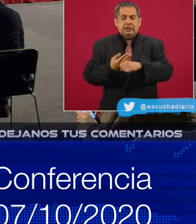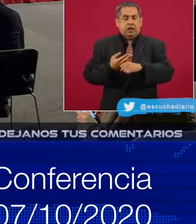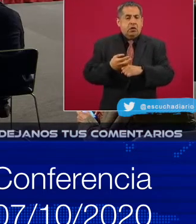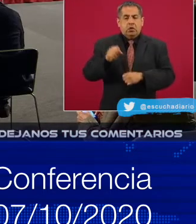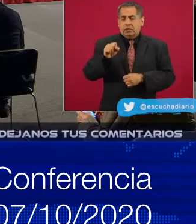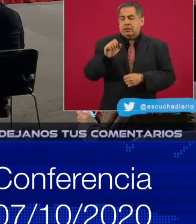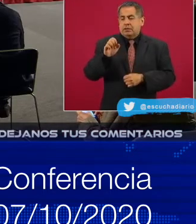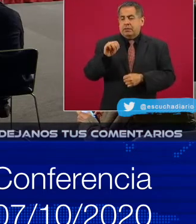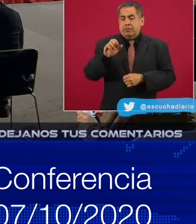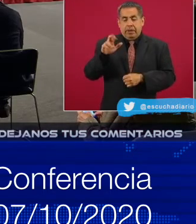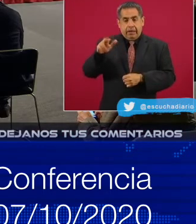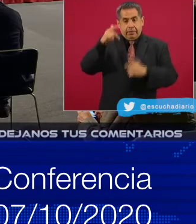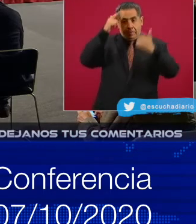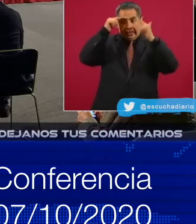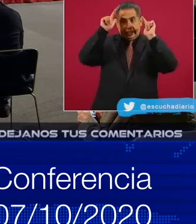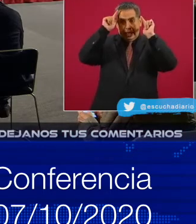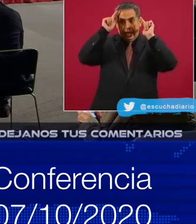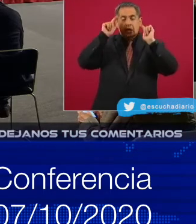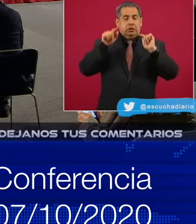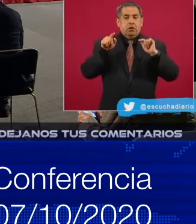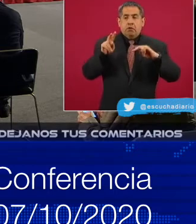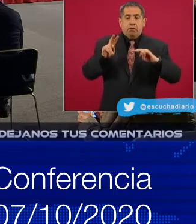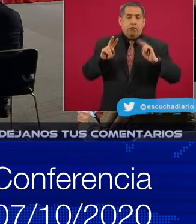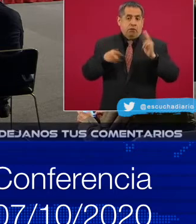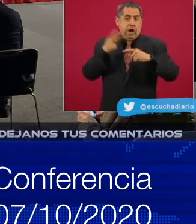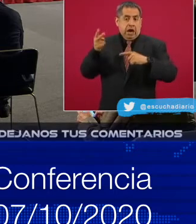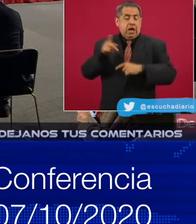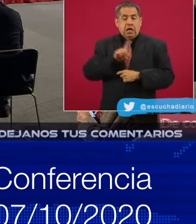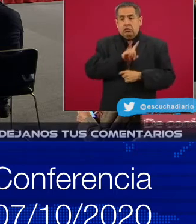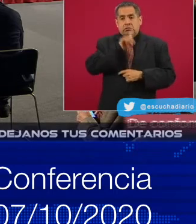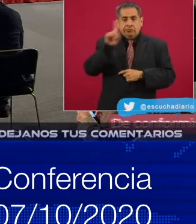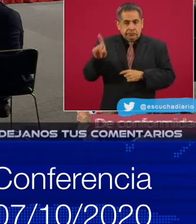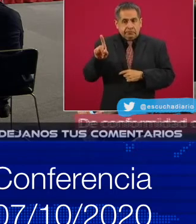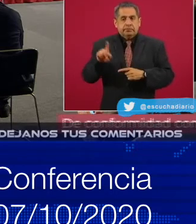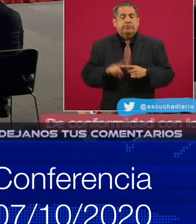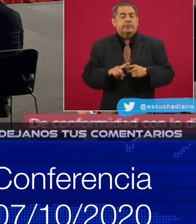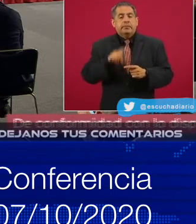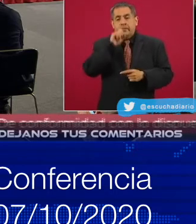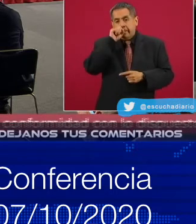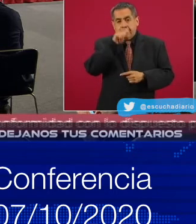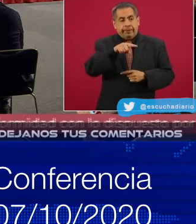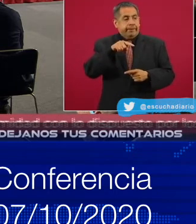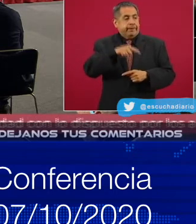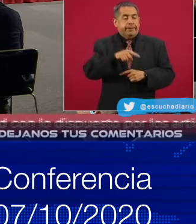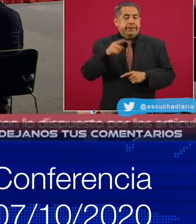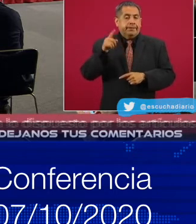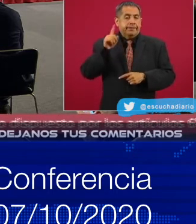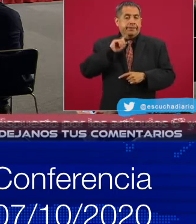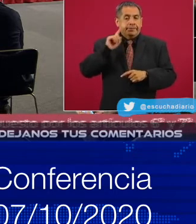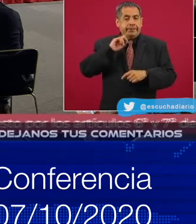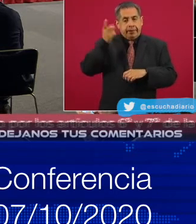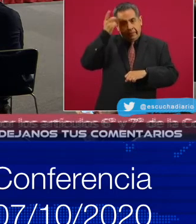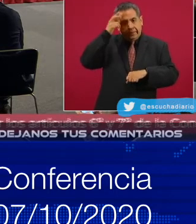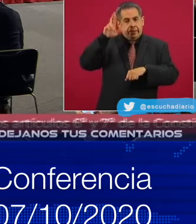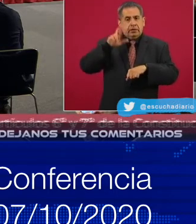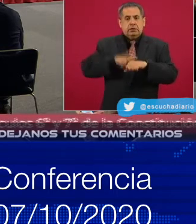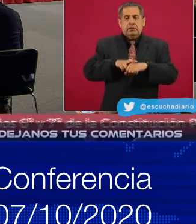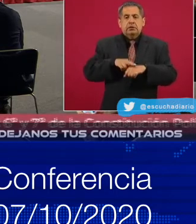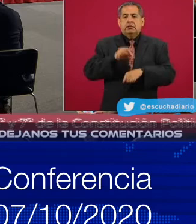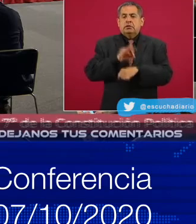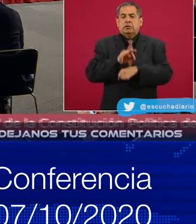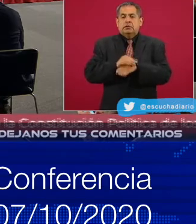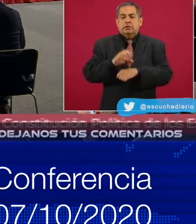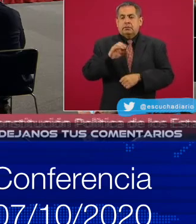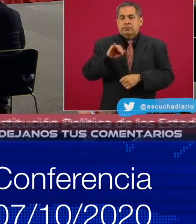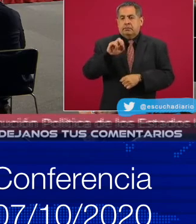allá, también la directora de Protección Civil,